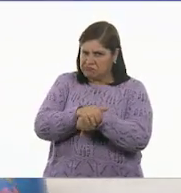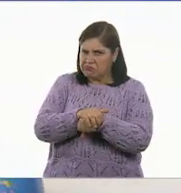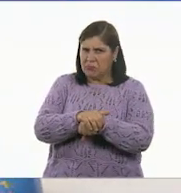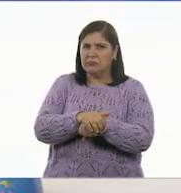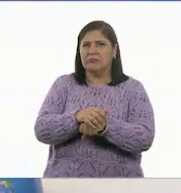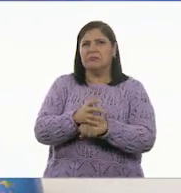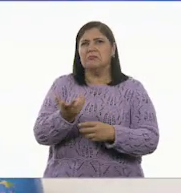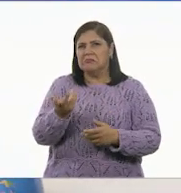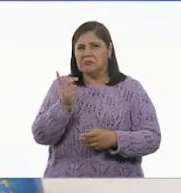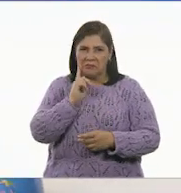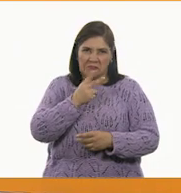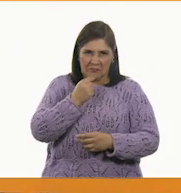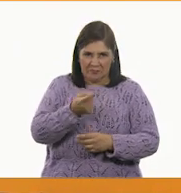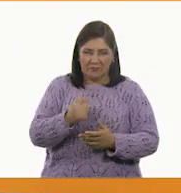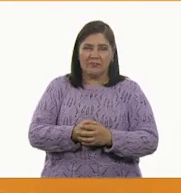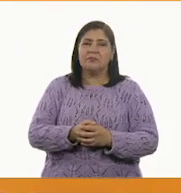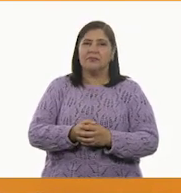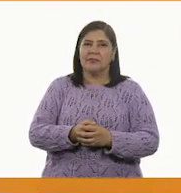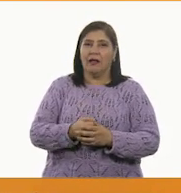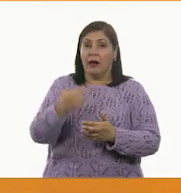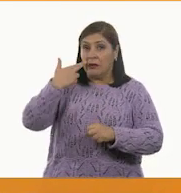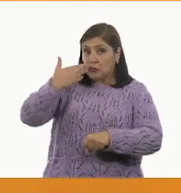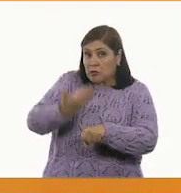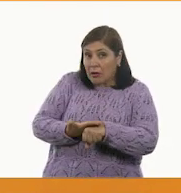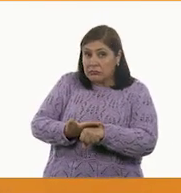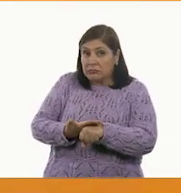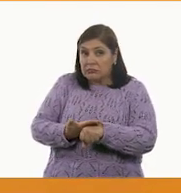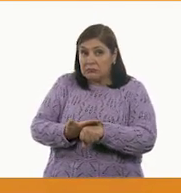Ok. Responsable.